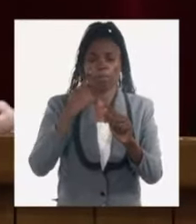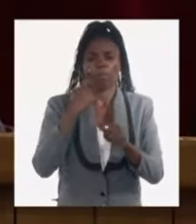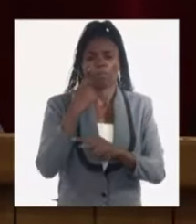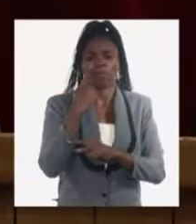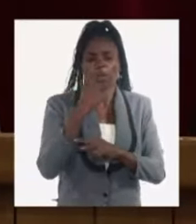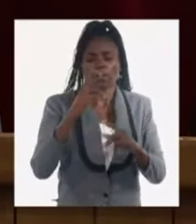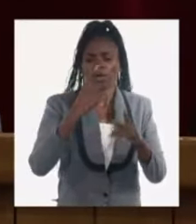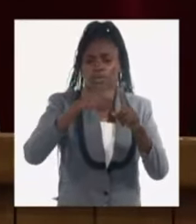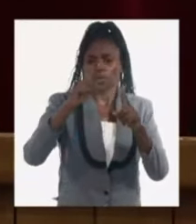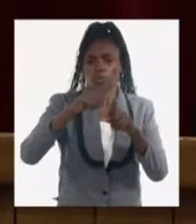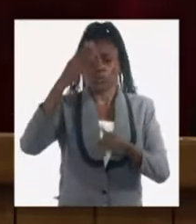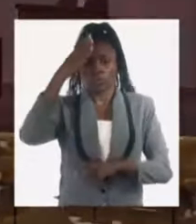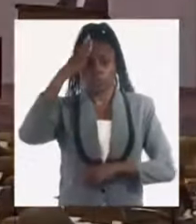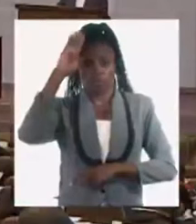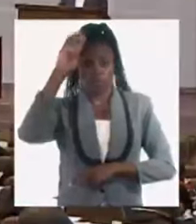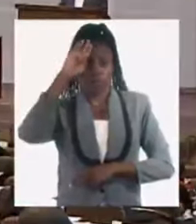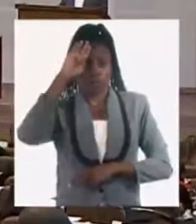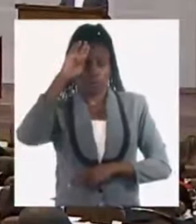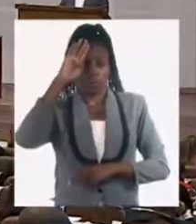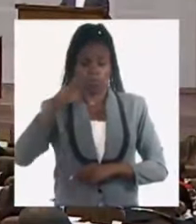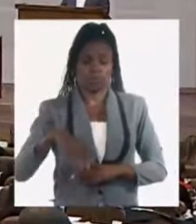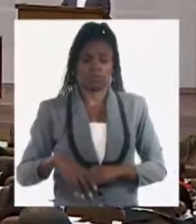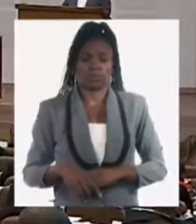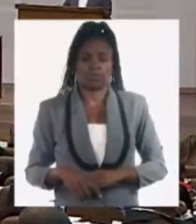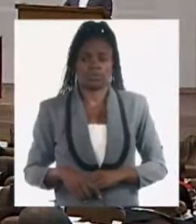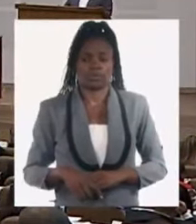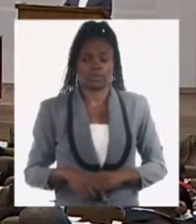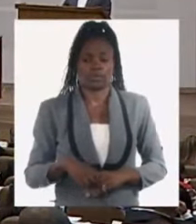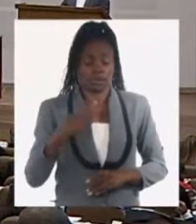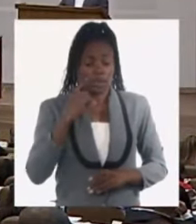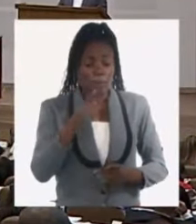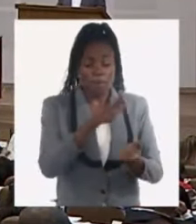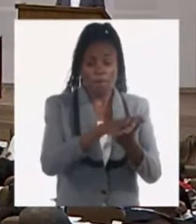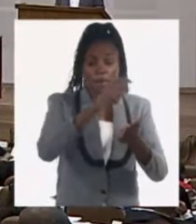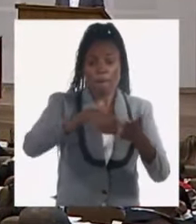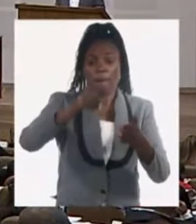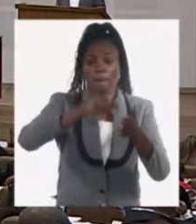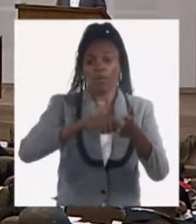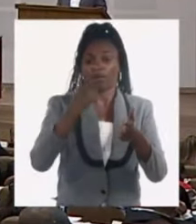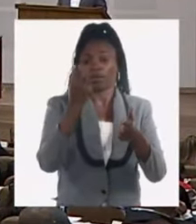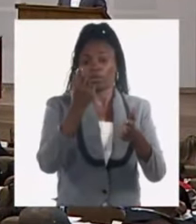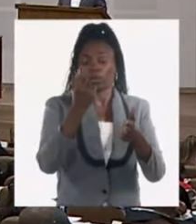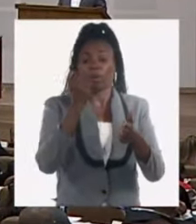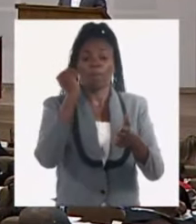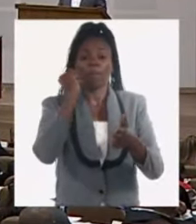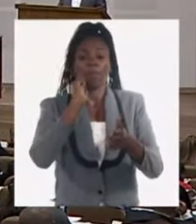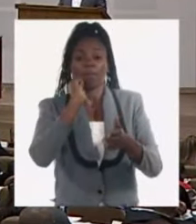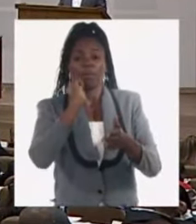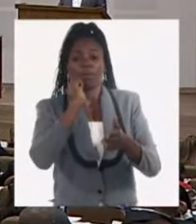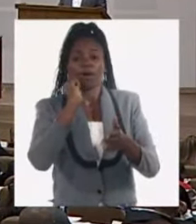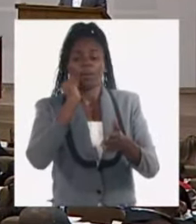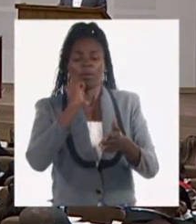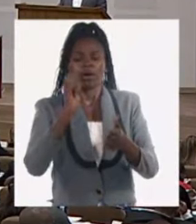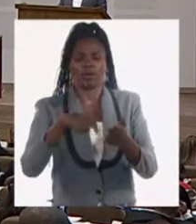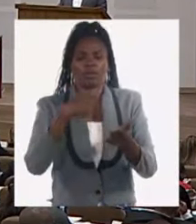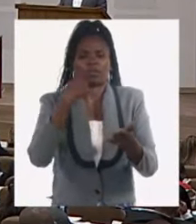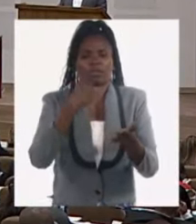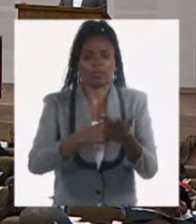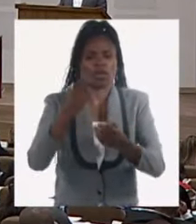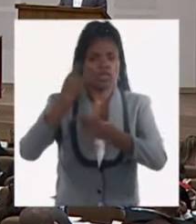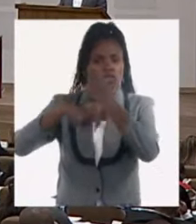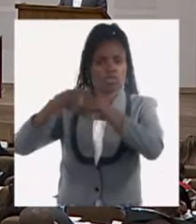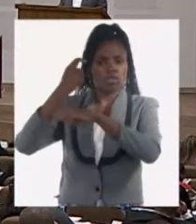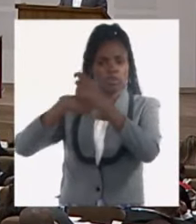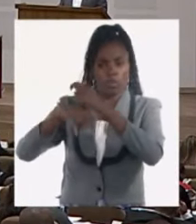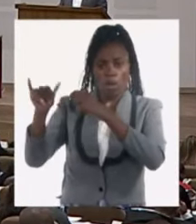recursos para el país está previsto como en el plan de la economía incentivar la compensación de importaciones